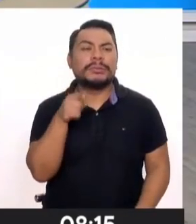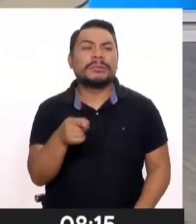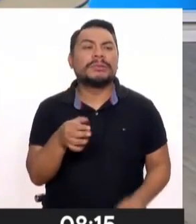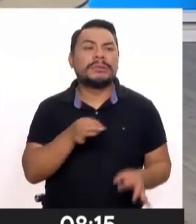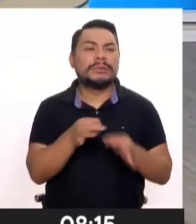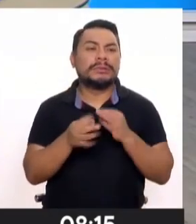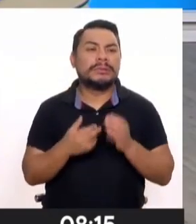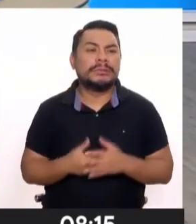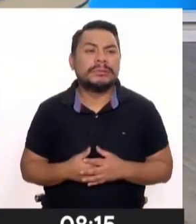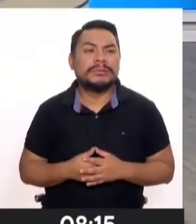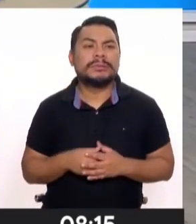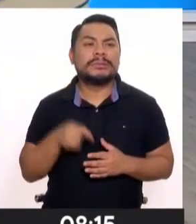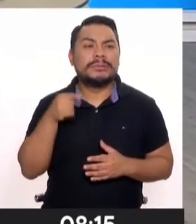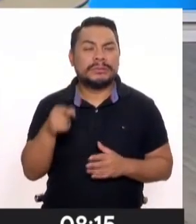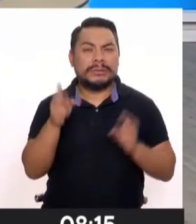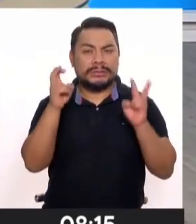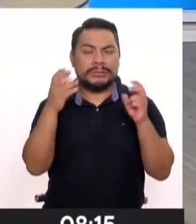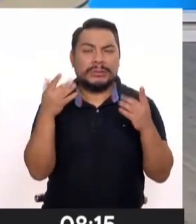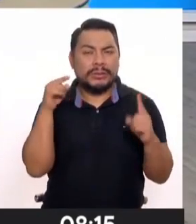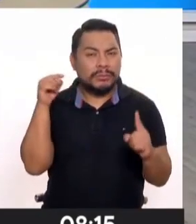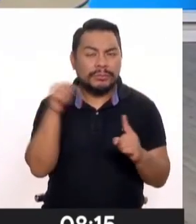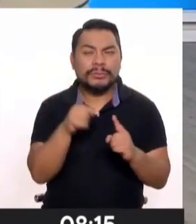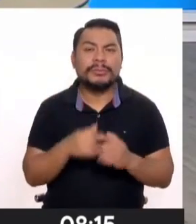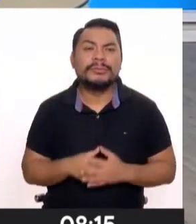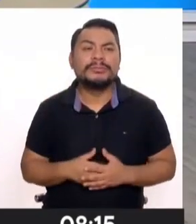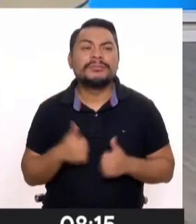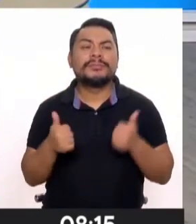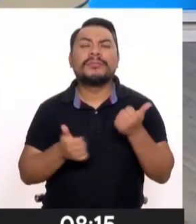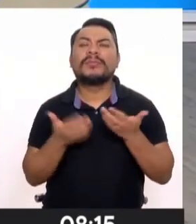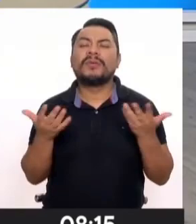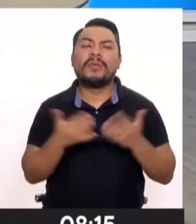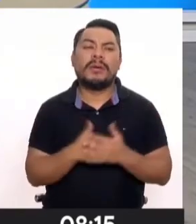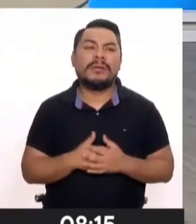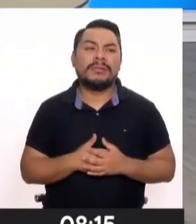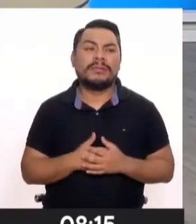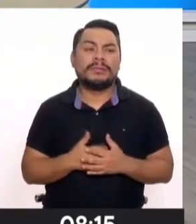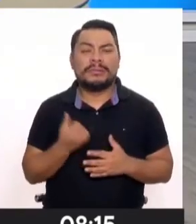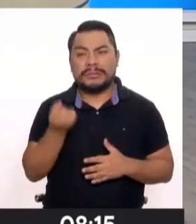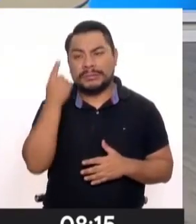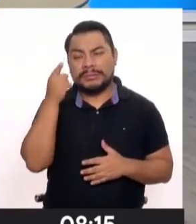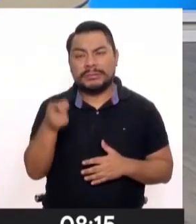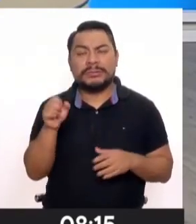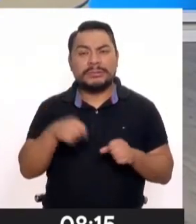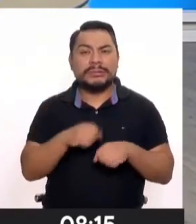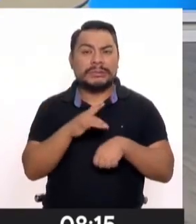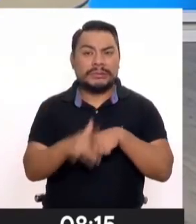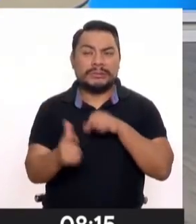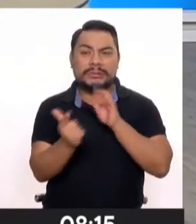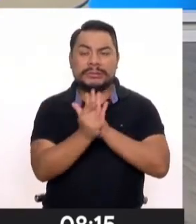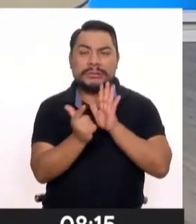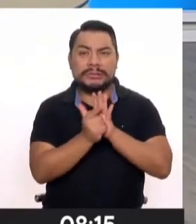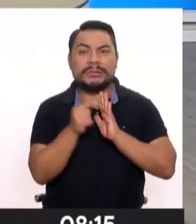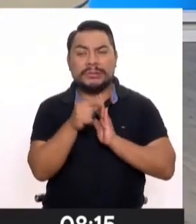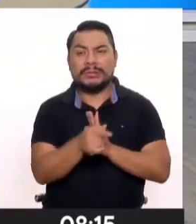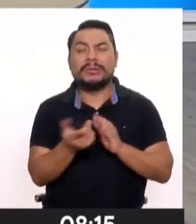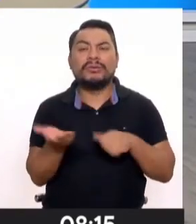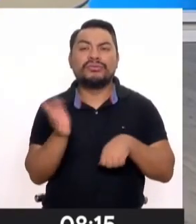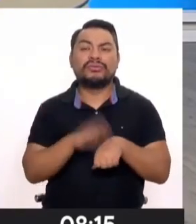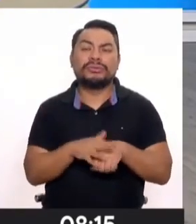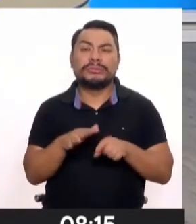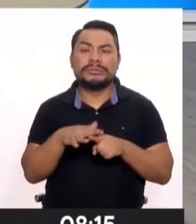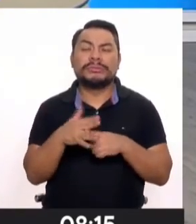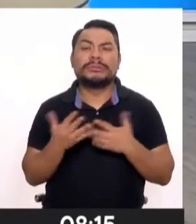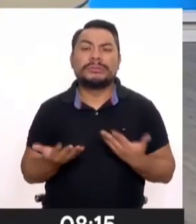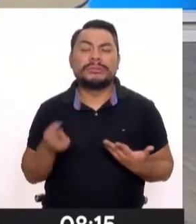a detalle este caso puntual, ¿cuál es? Bueno, entendemos un vacío legal en torno a situaciones